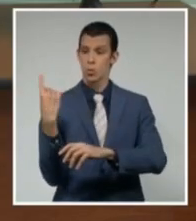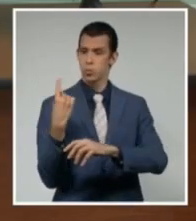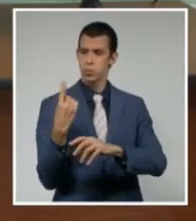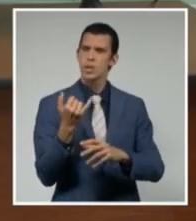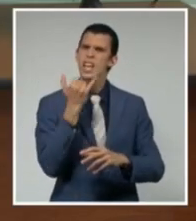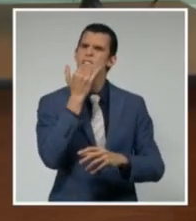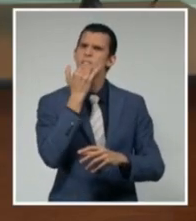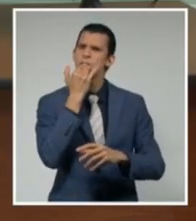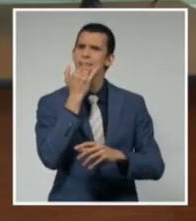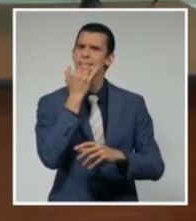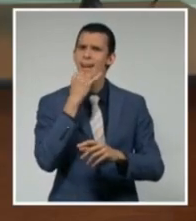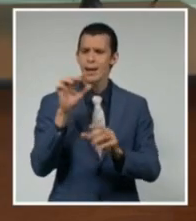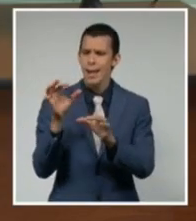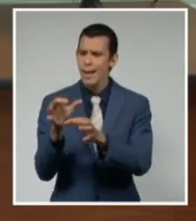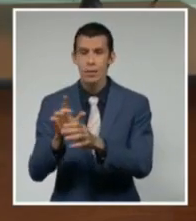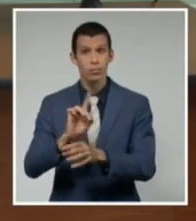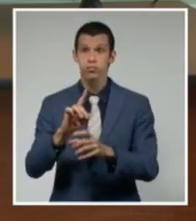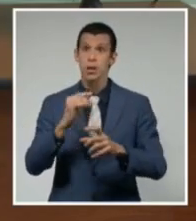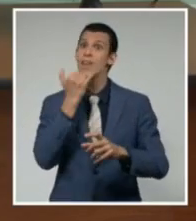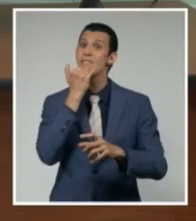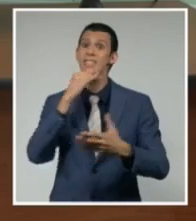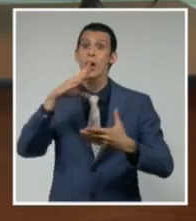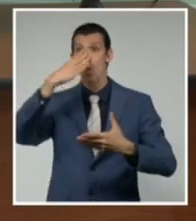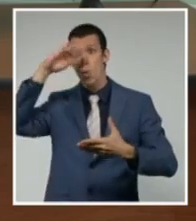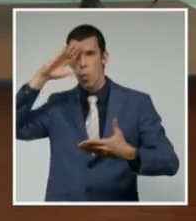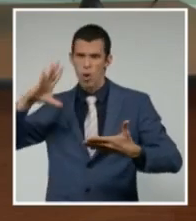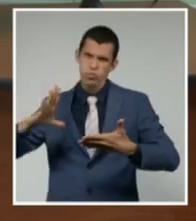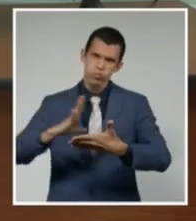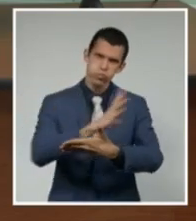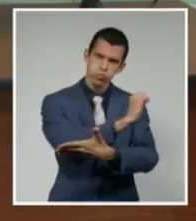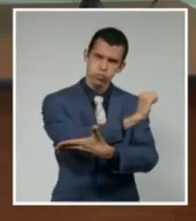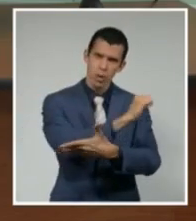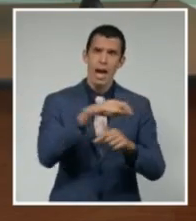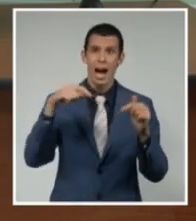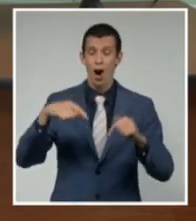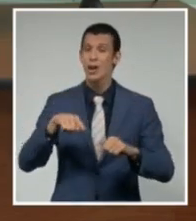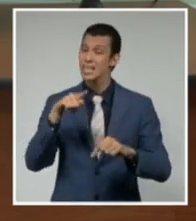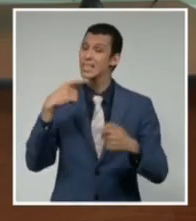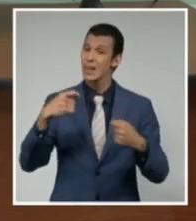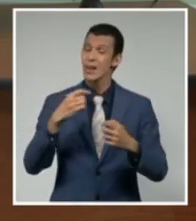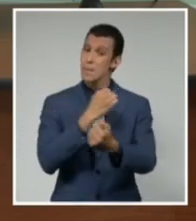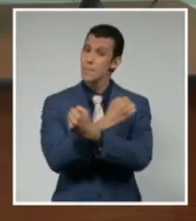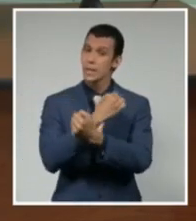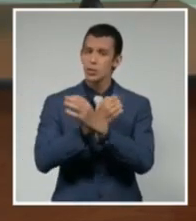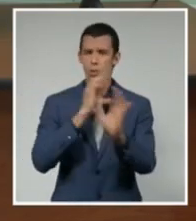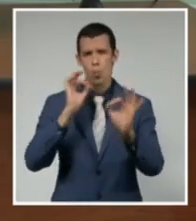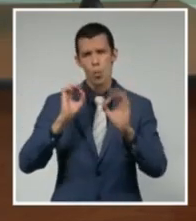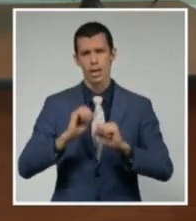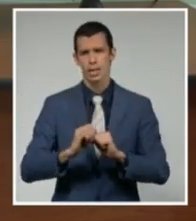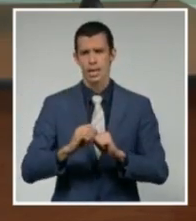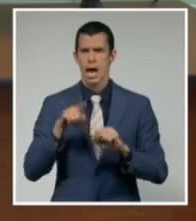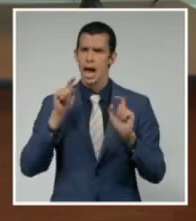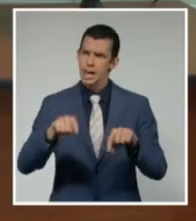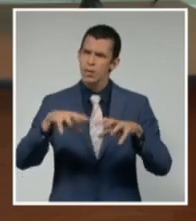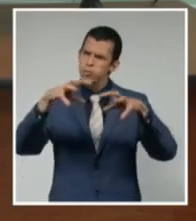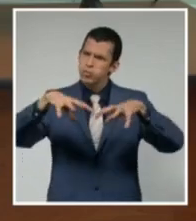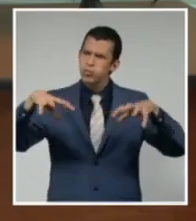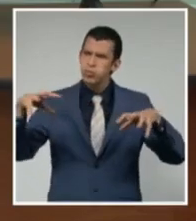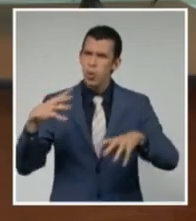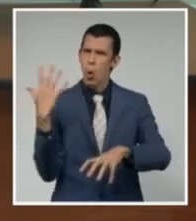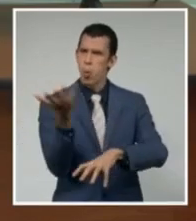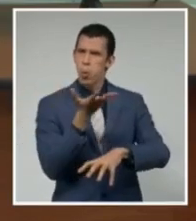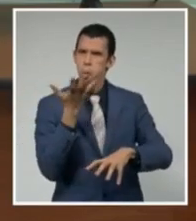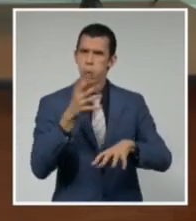Que aunque no es un huracán, es una tormenta tropical que es seria. Es seria porque tiene vientos fuertes, porque tiene marejadas, inundaciones